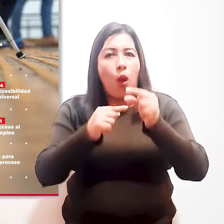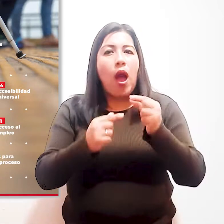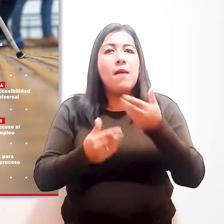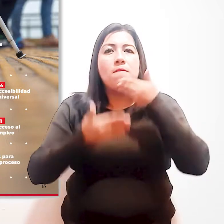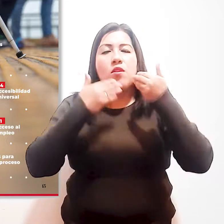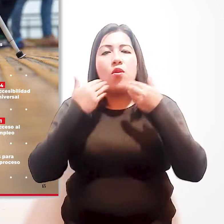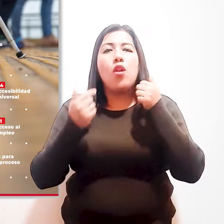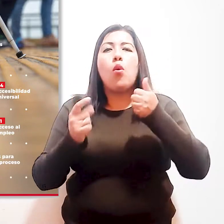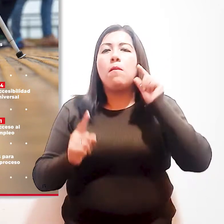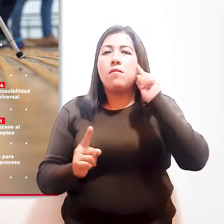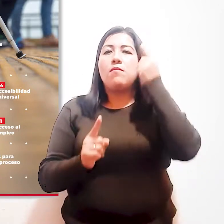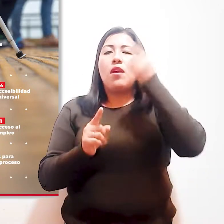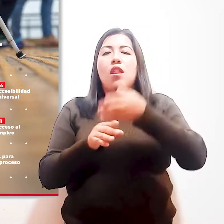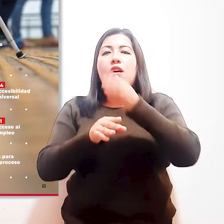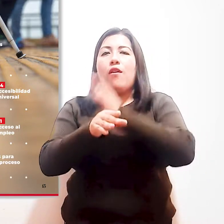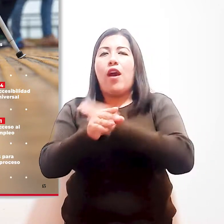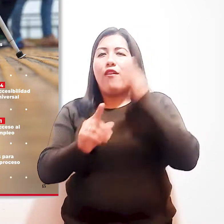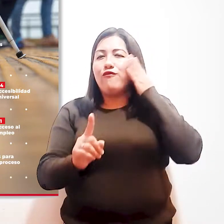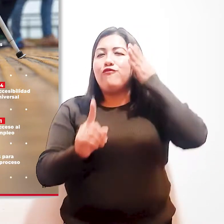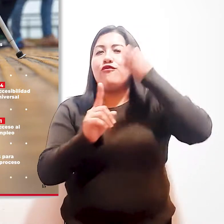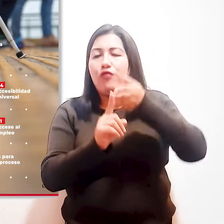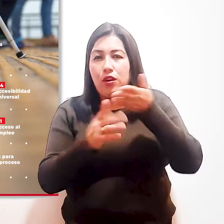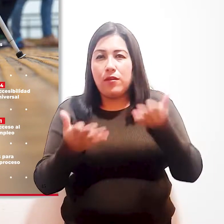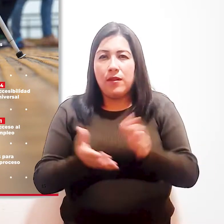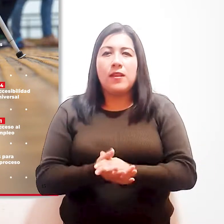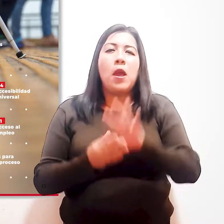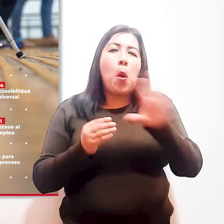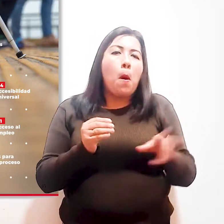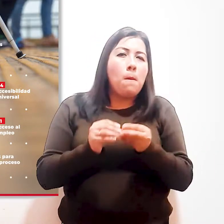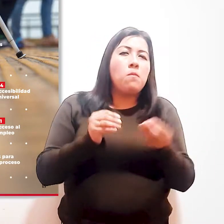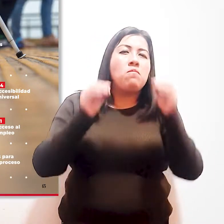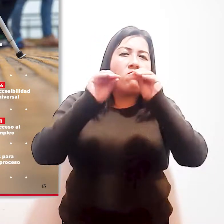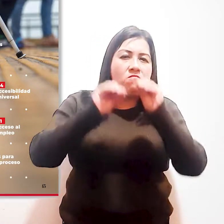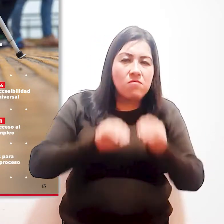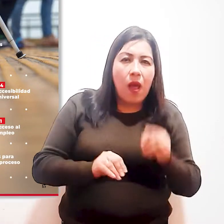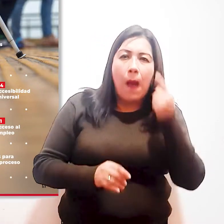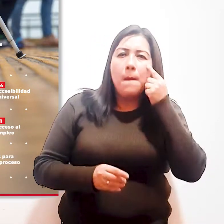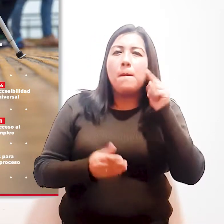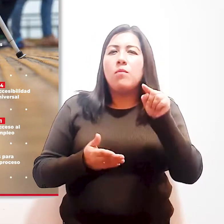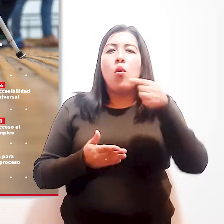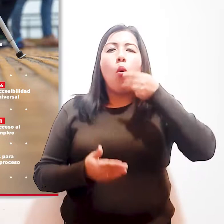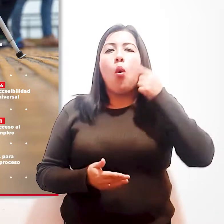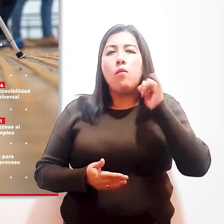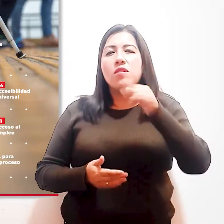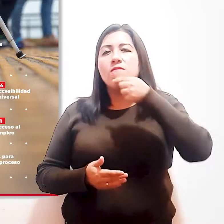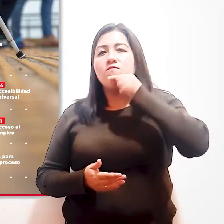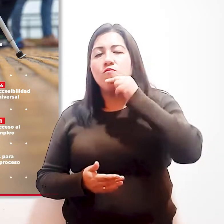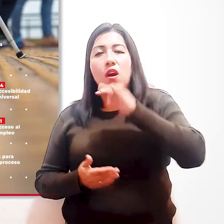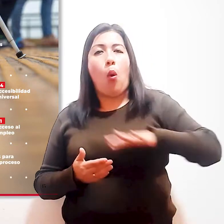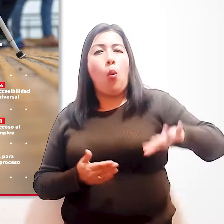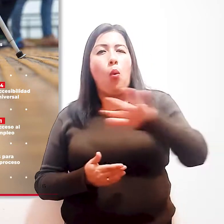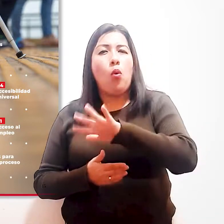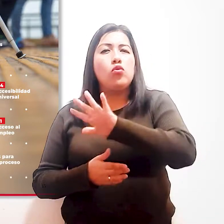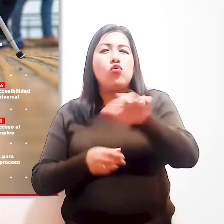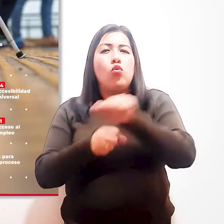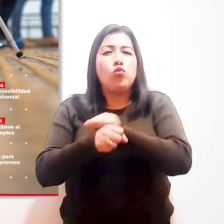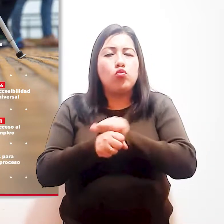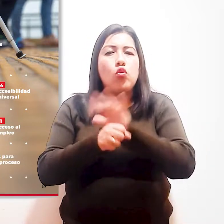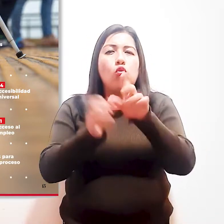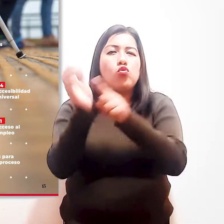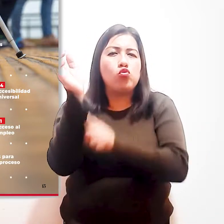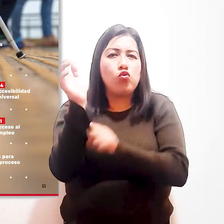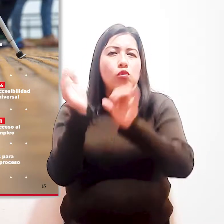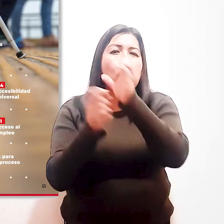de enfoques, la cual reconoce los roles interdependientes o complementarios de las personas, hombres y mujeres en el ejercicio de sus